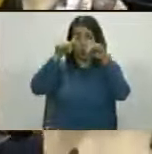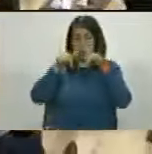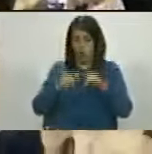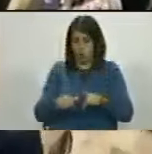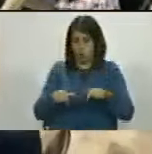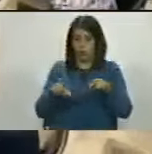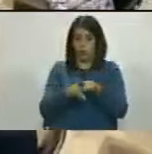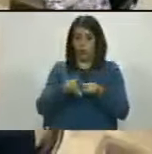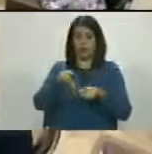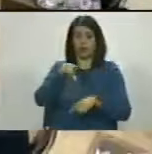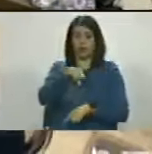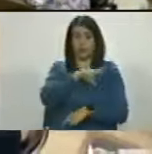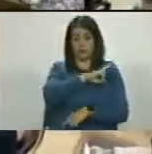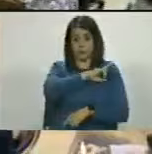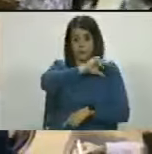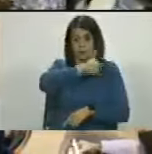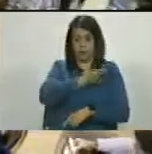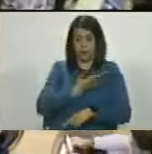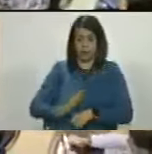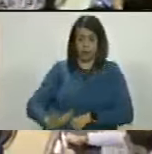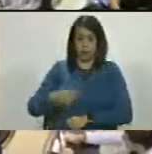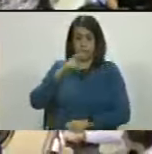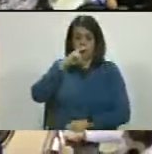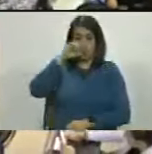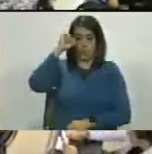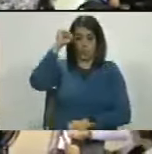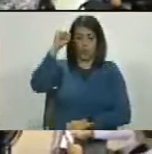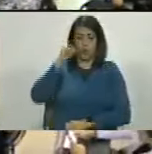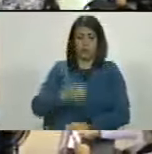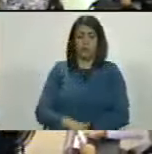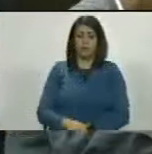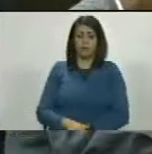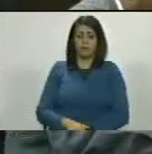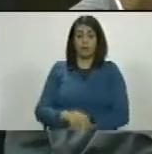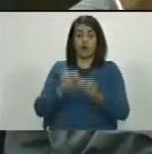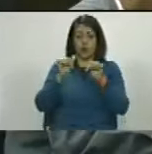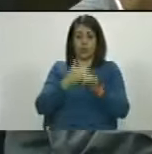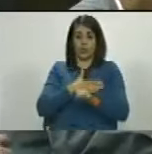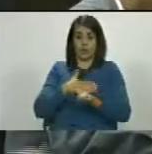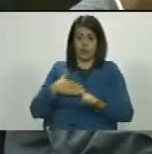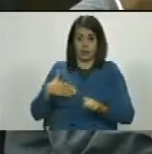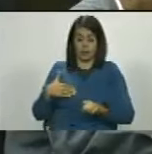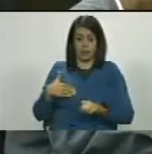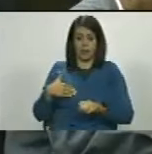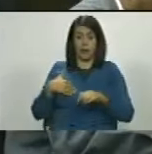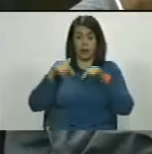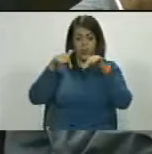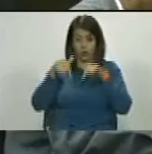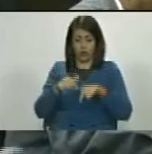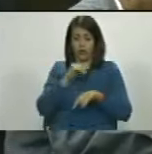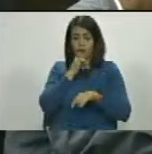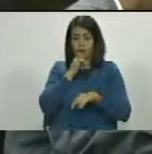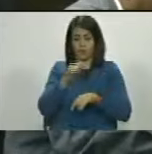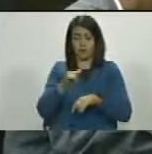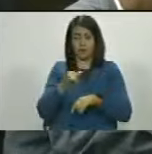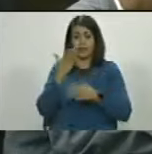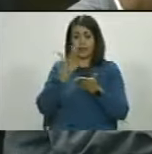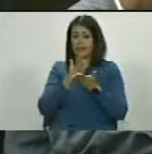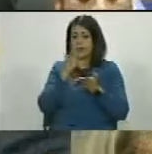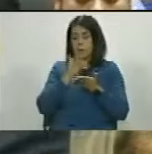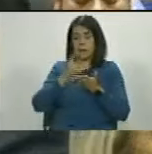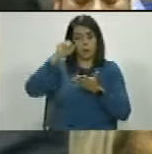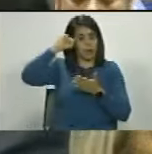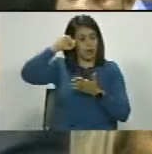con nuestro comandante presidente, presidente Nicolás Maduro Moro. Por eso queremos en este punto de información siempre